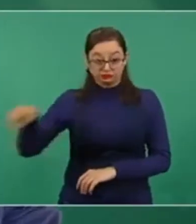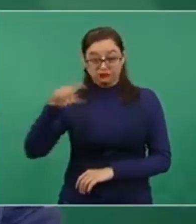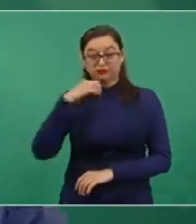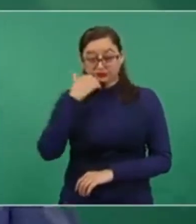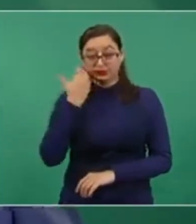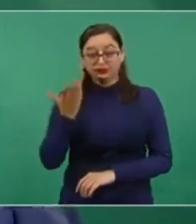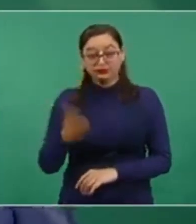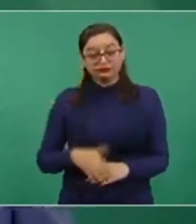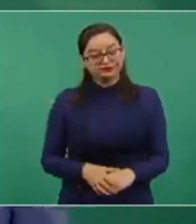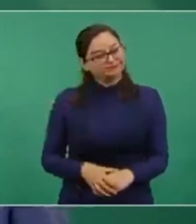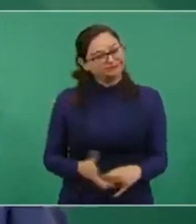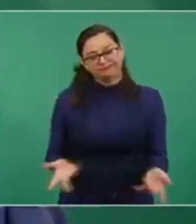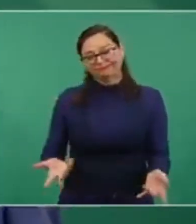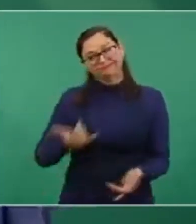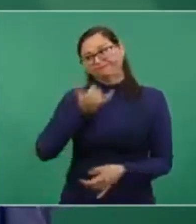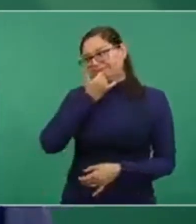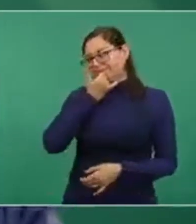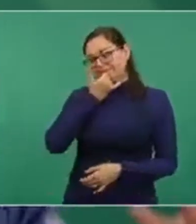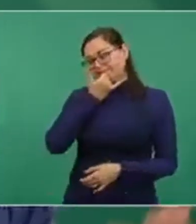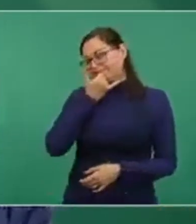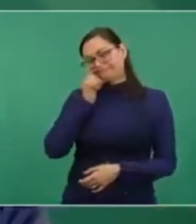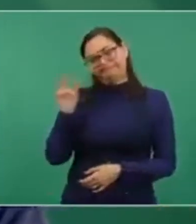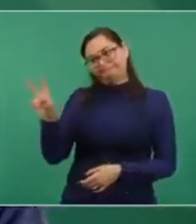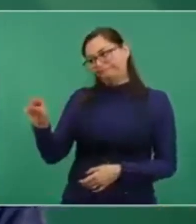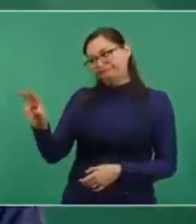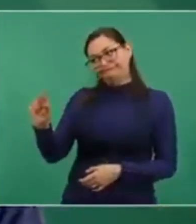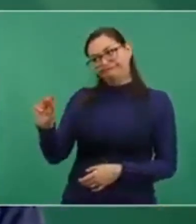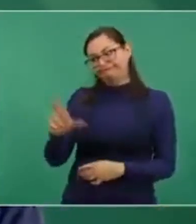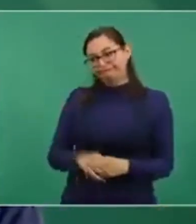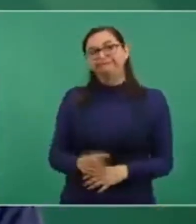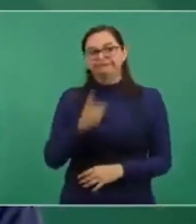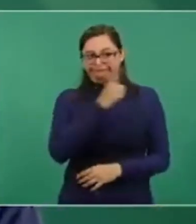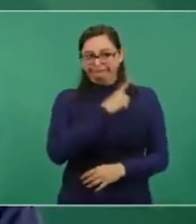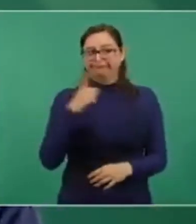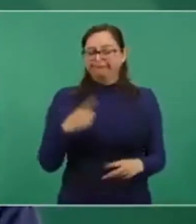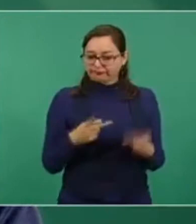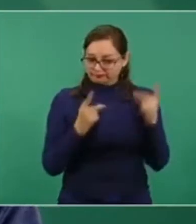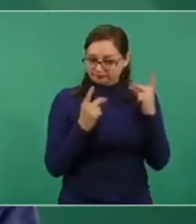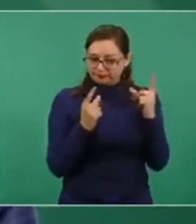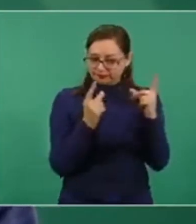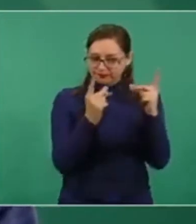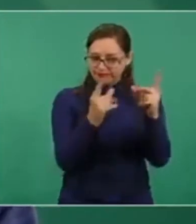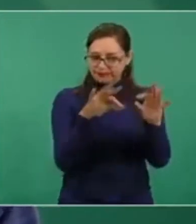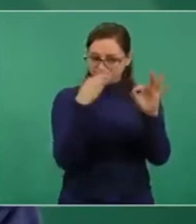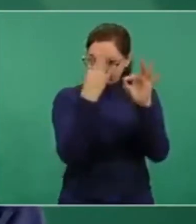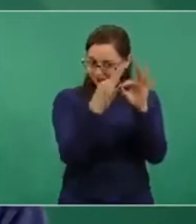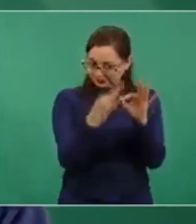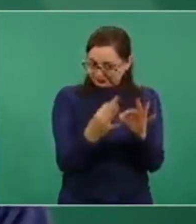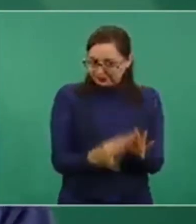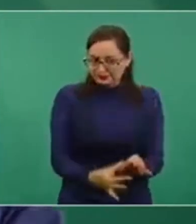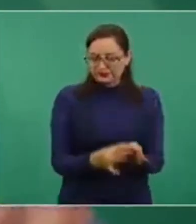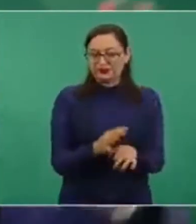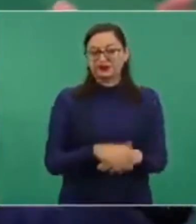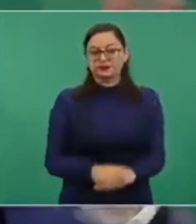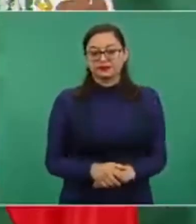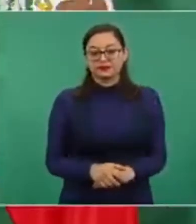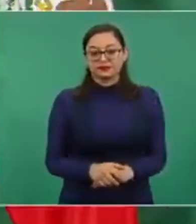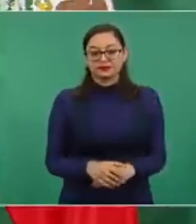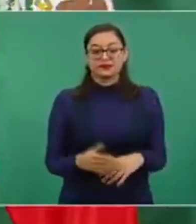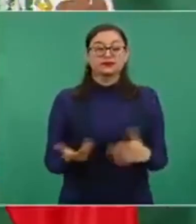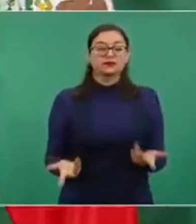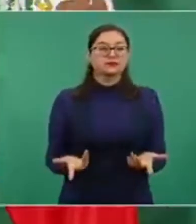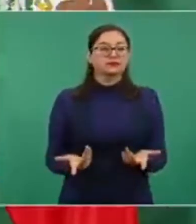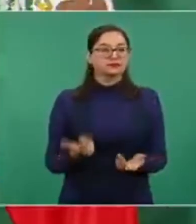Pues no, tenemos que terminarla, no se me va a olvidar. Y también el